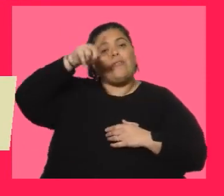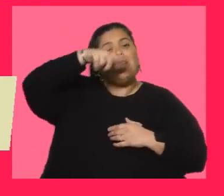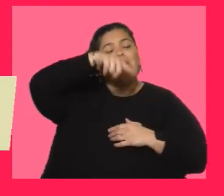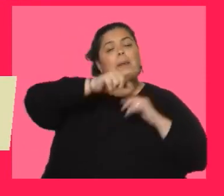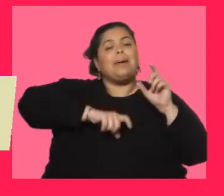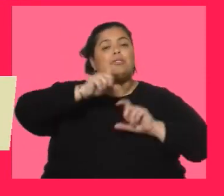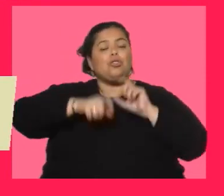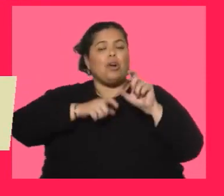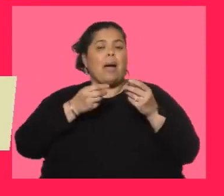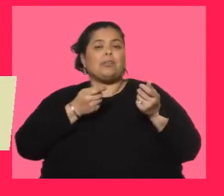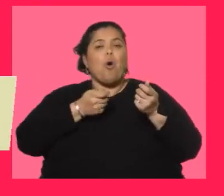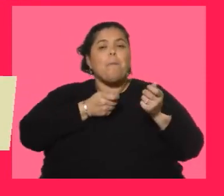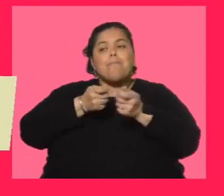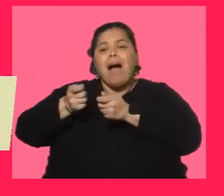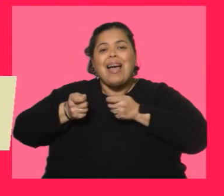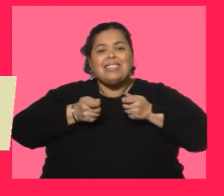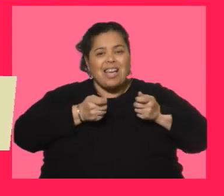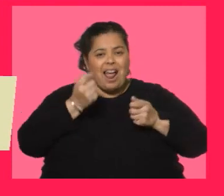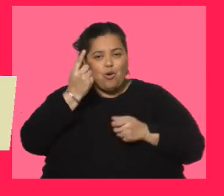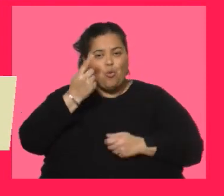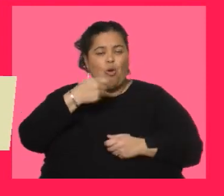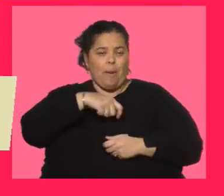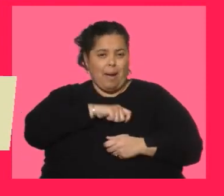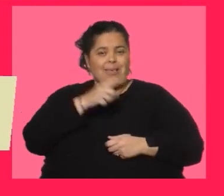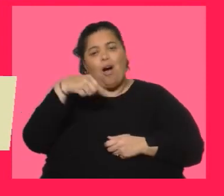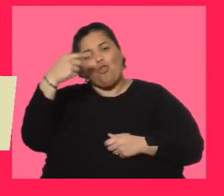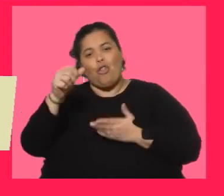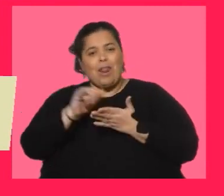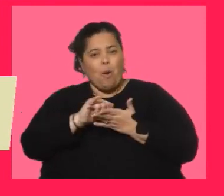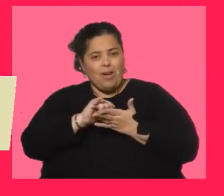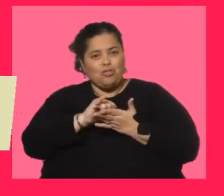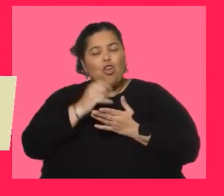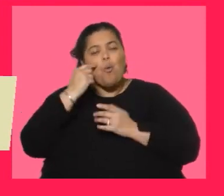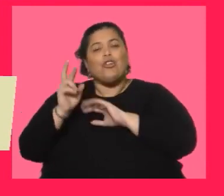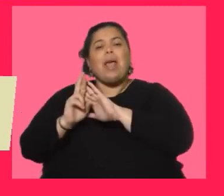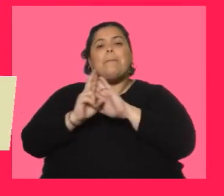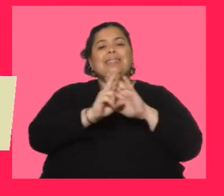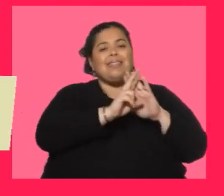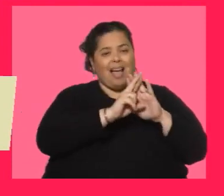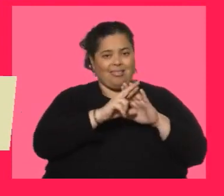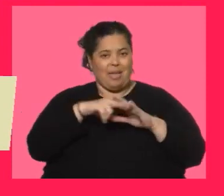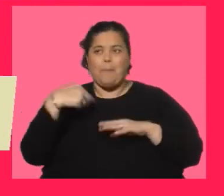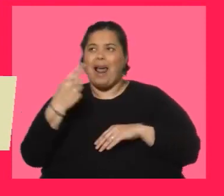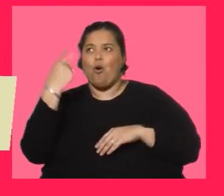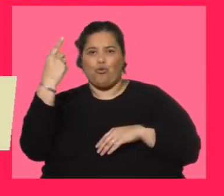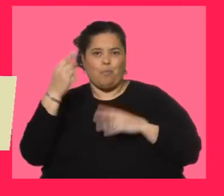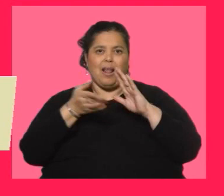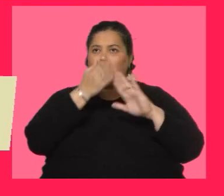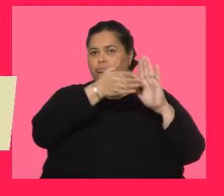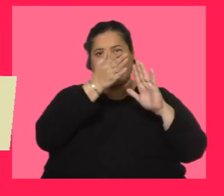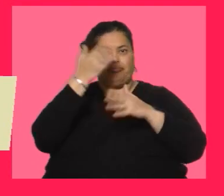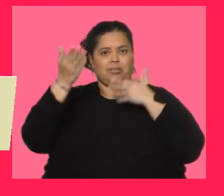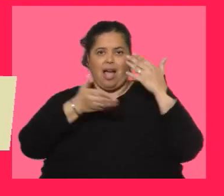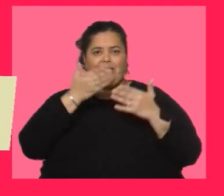cantantes, hay dos, uno español y uno de Nueva York, y también un coach internacional de manera